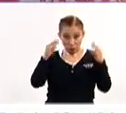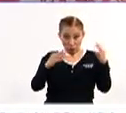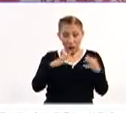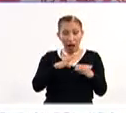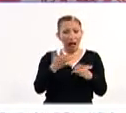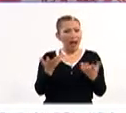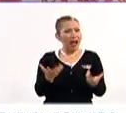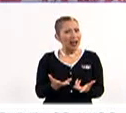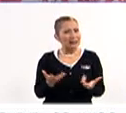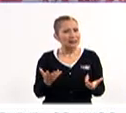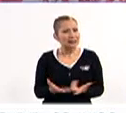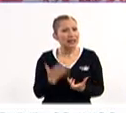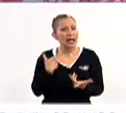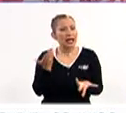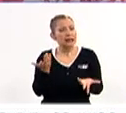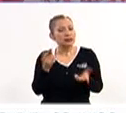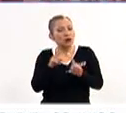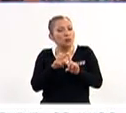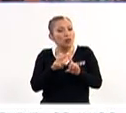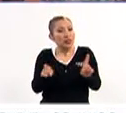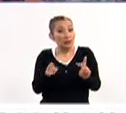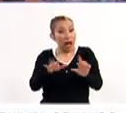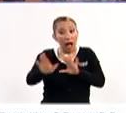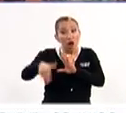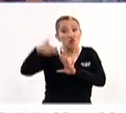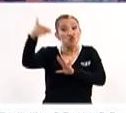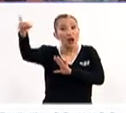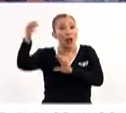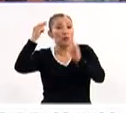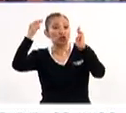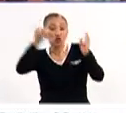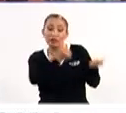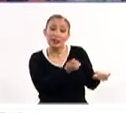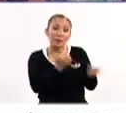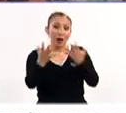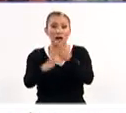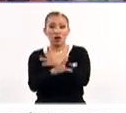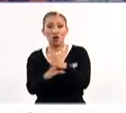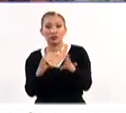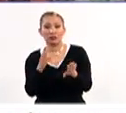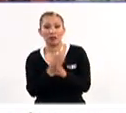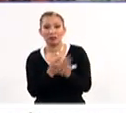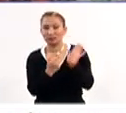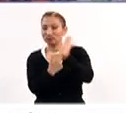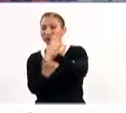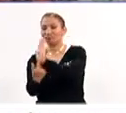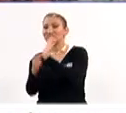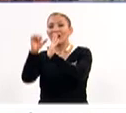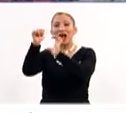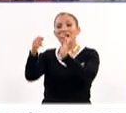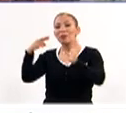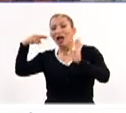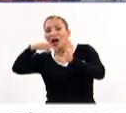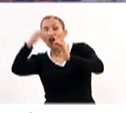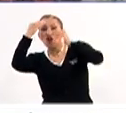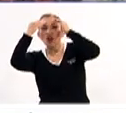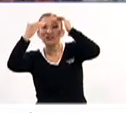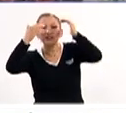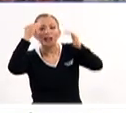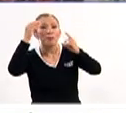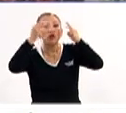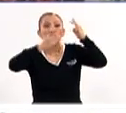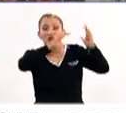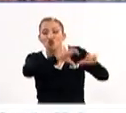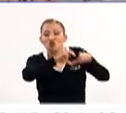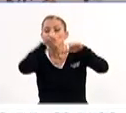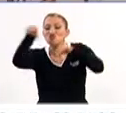salirse del museo para poder llevar este arte, para llevar el museo, para llevar el acervo y